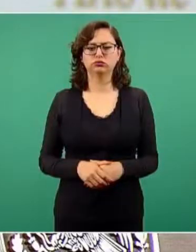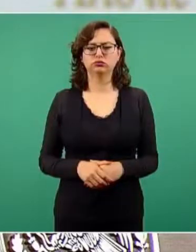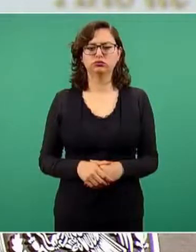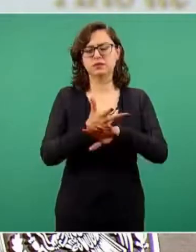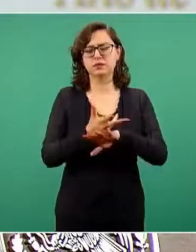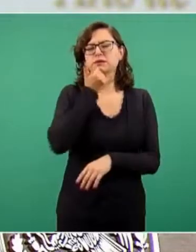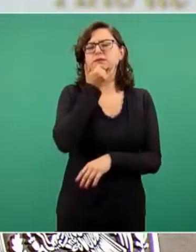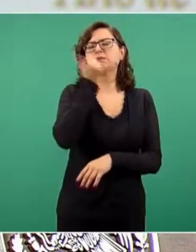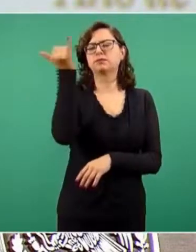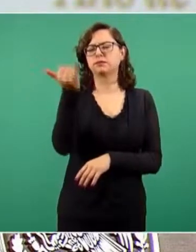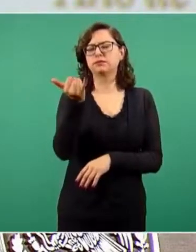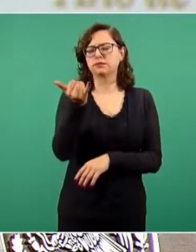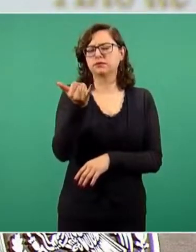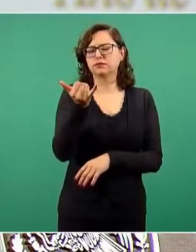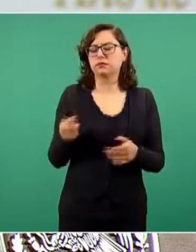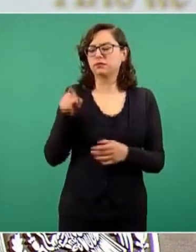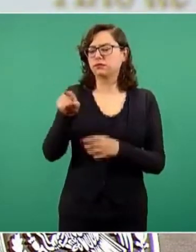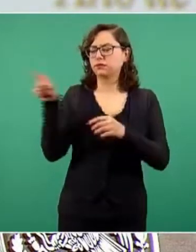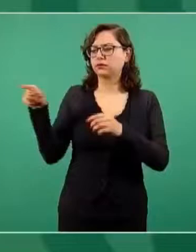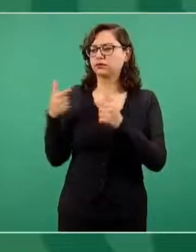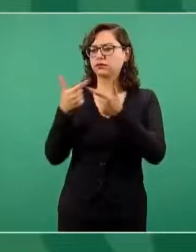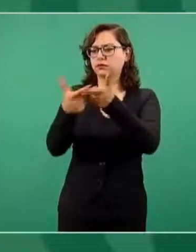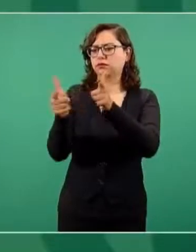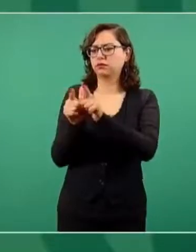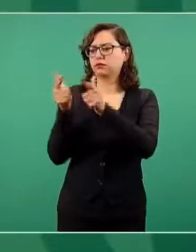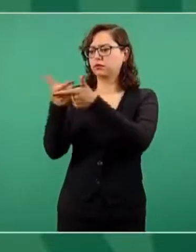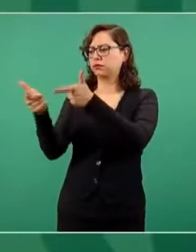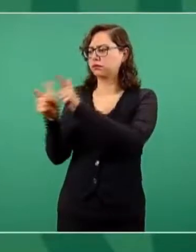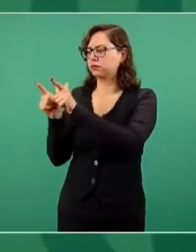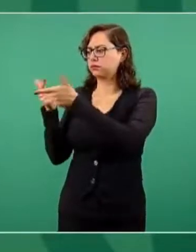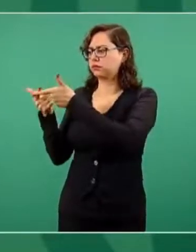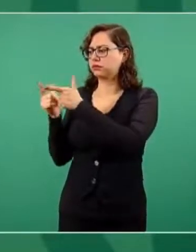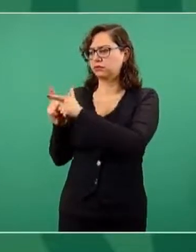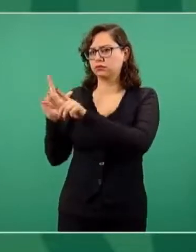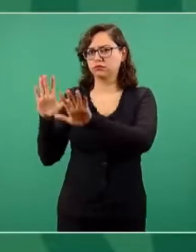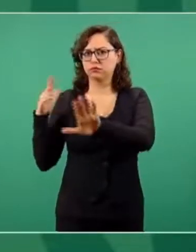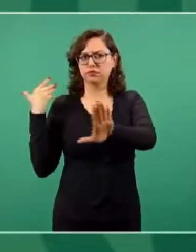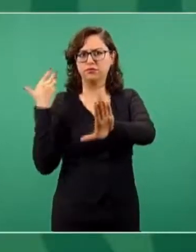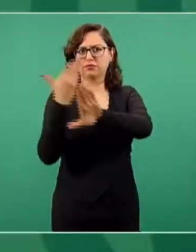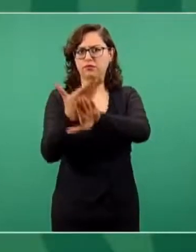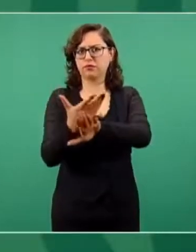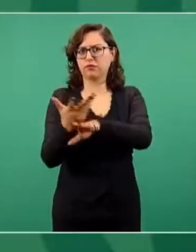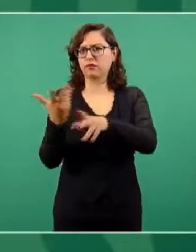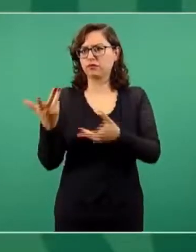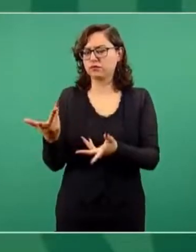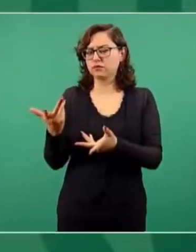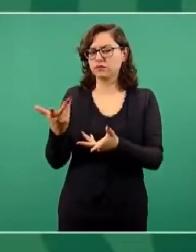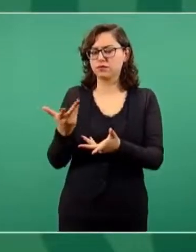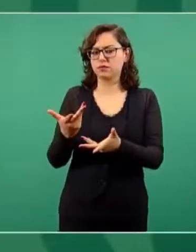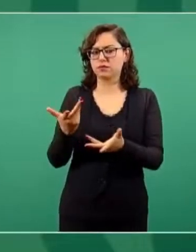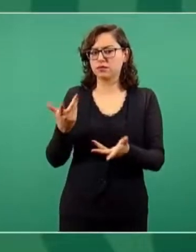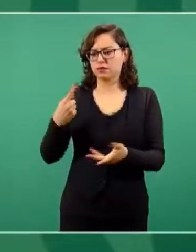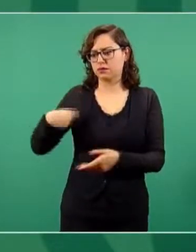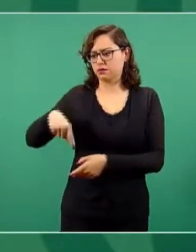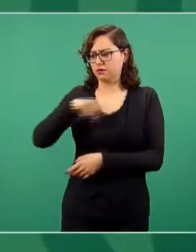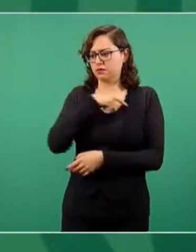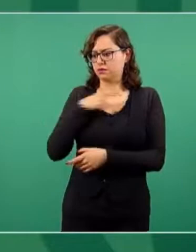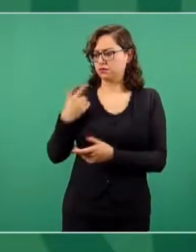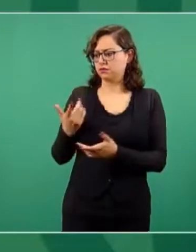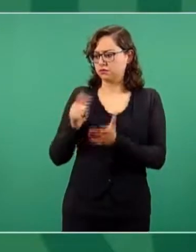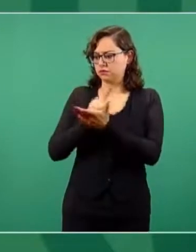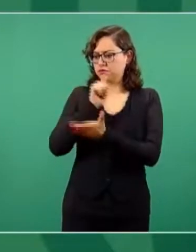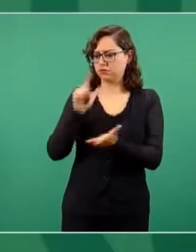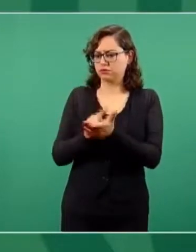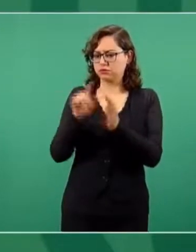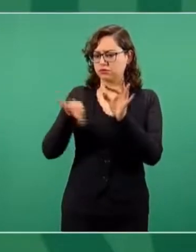financiar grupos opositores a gobiernos legal y legítimamente constituidos. No debe